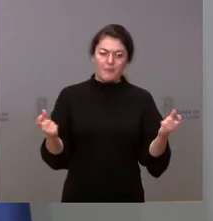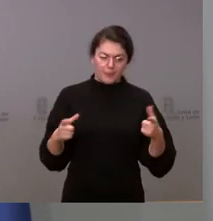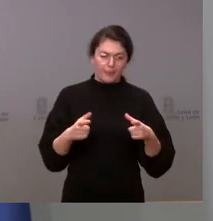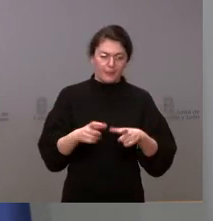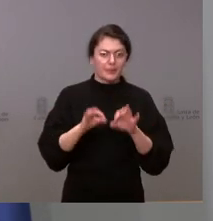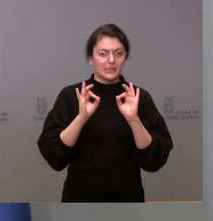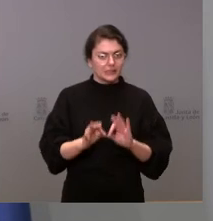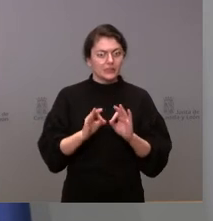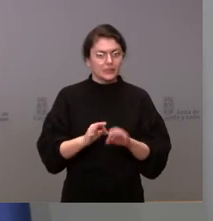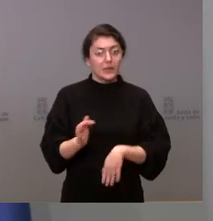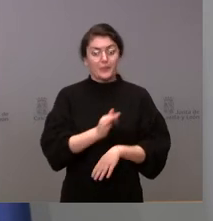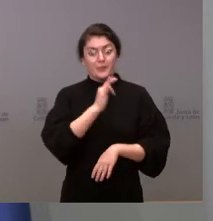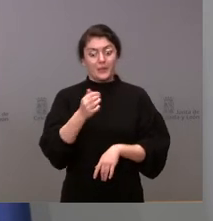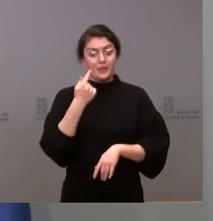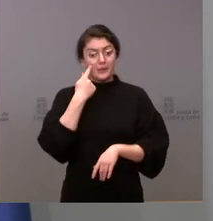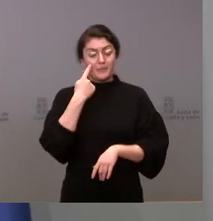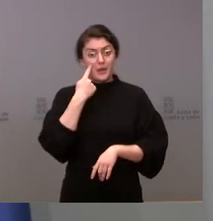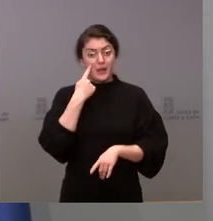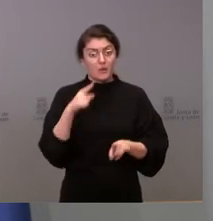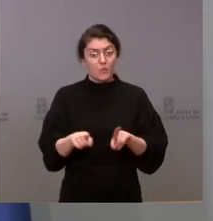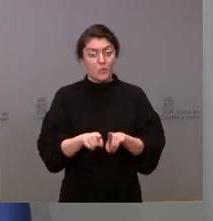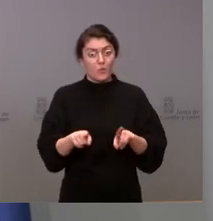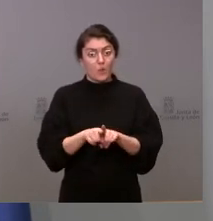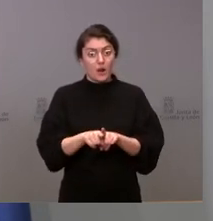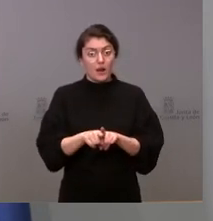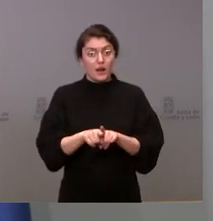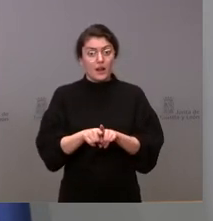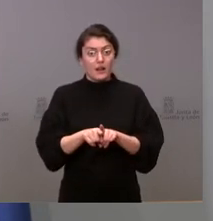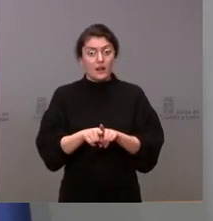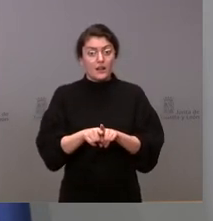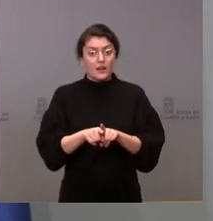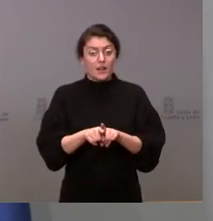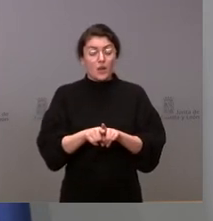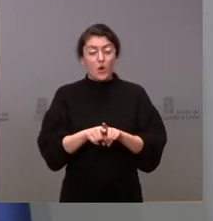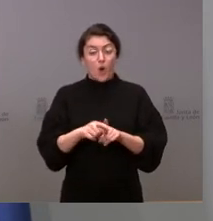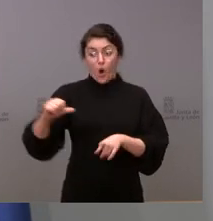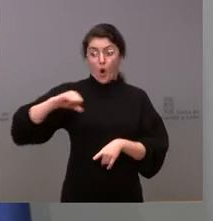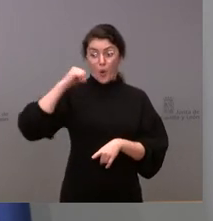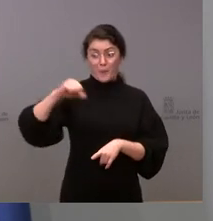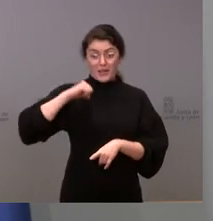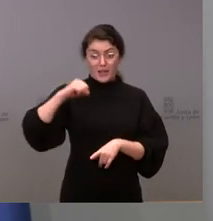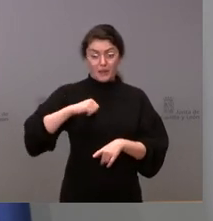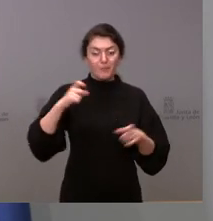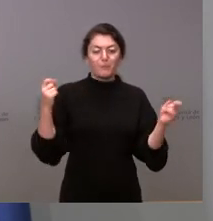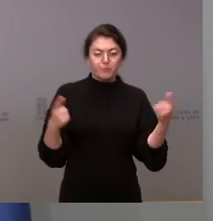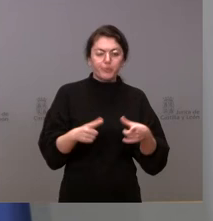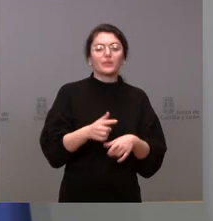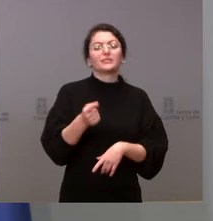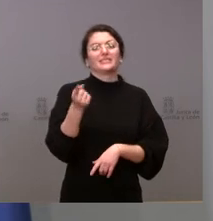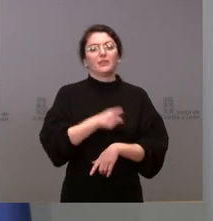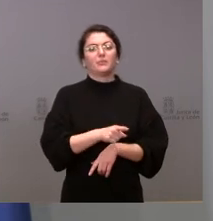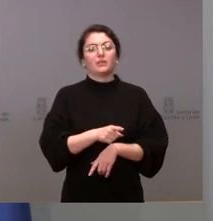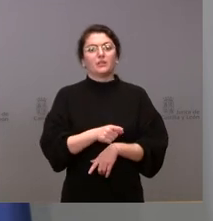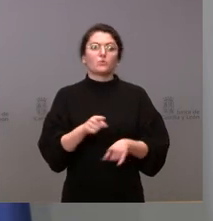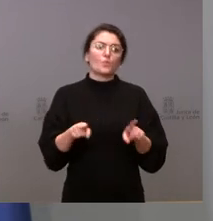que también se está viendo en la disminución de la presión asistencial y desde aquí es un agradecimiento al comportamiento de toda la sociedad en